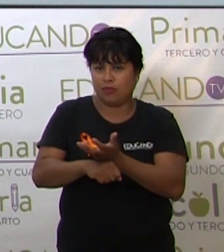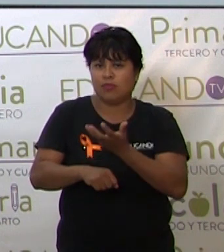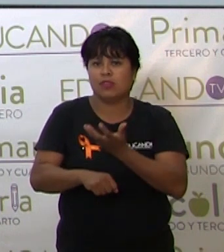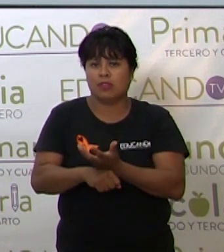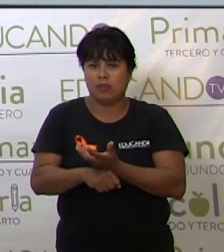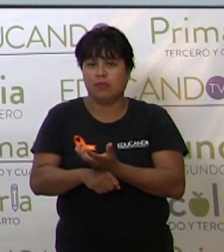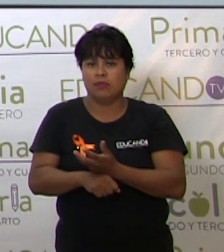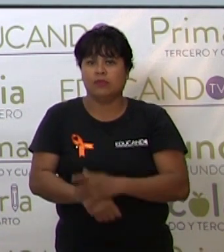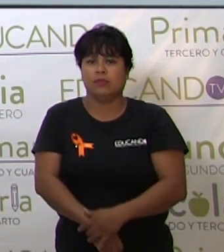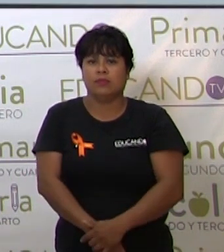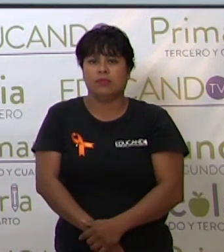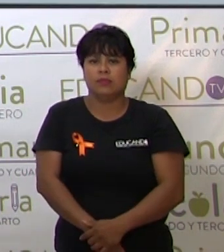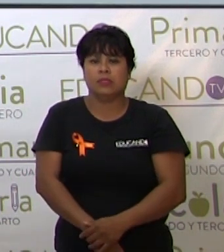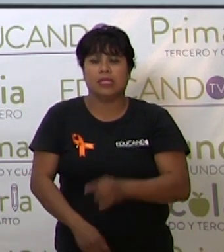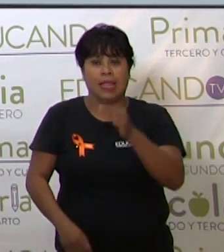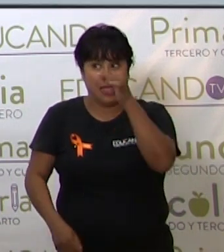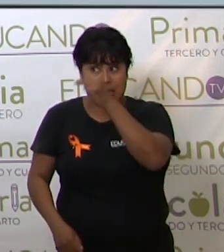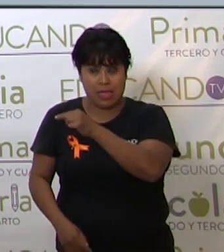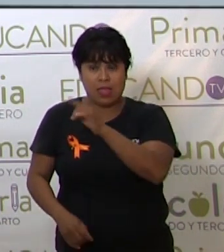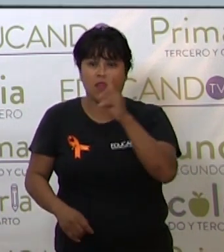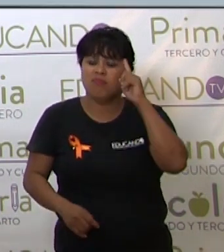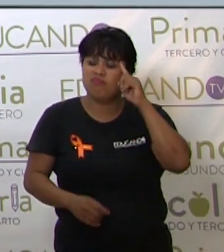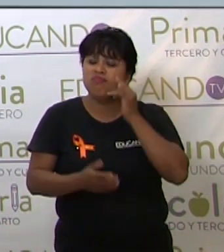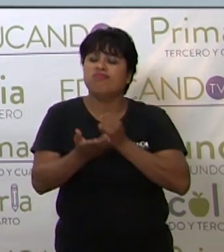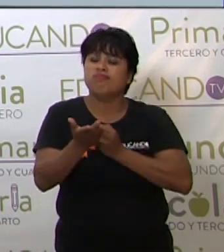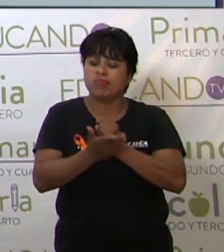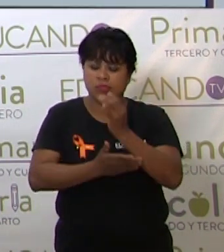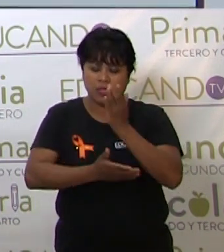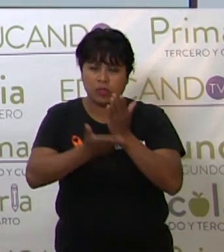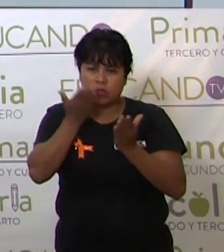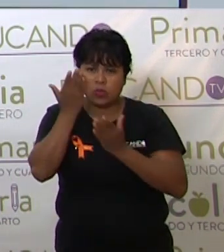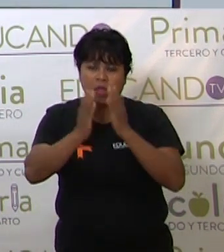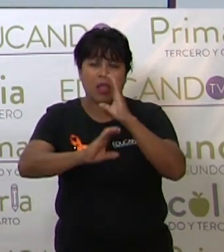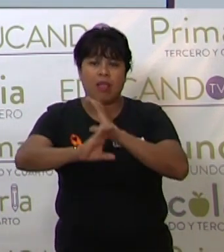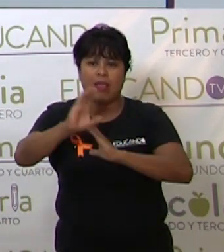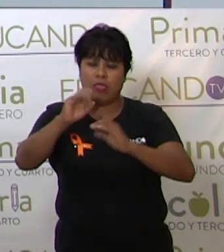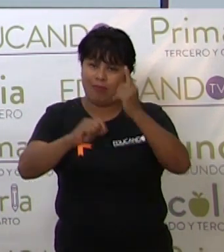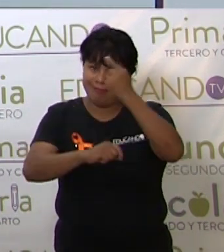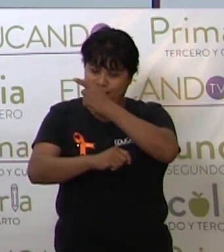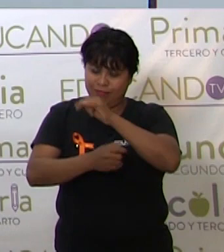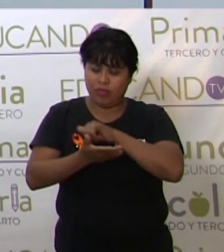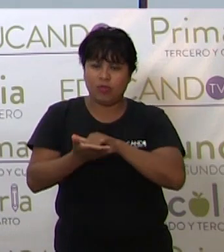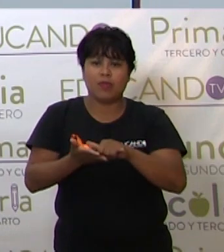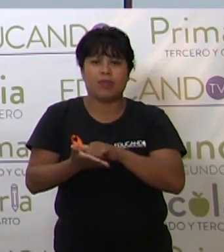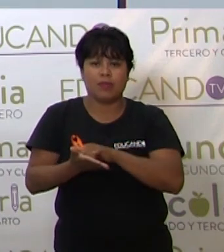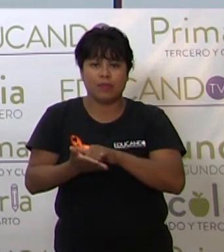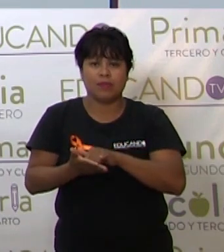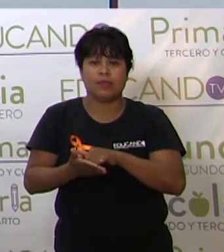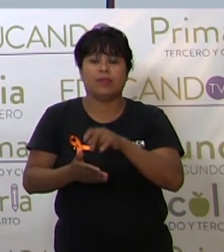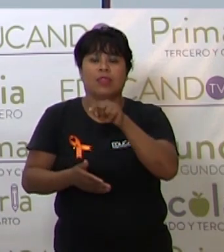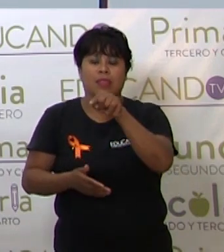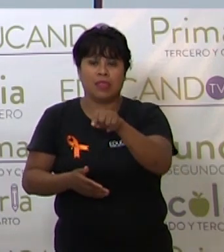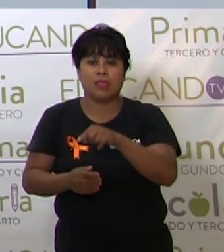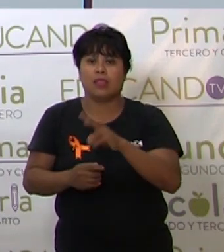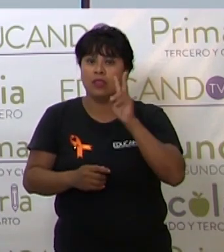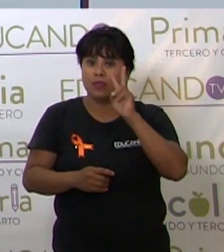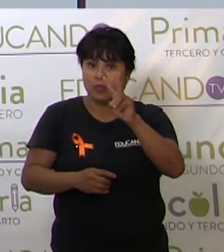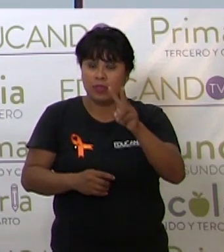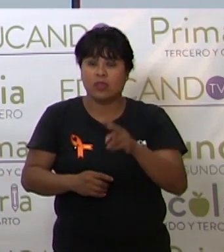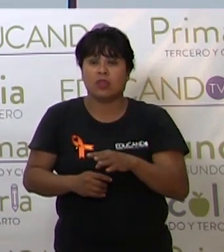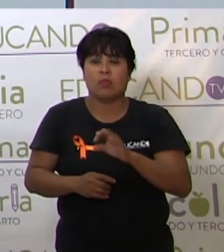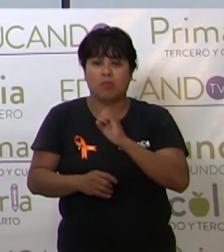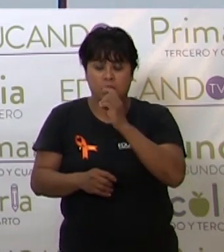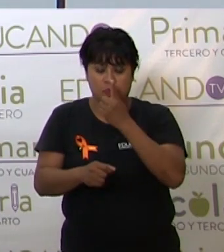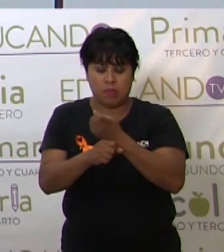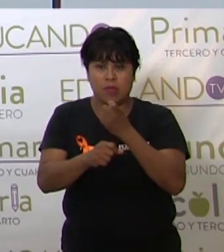Unidos. Y es ahí donde decidió estudiar canto en Nueva York. Entonces, aquí vamos a poner... Si se dan cuenta, entonces ponen